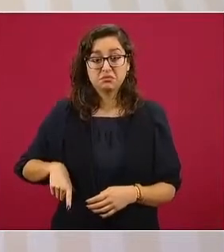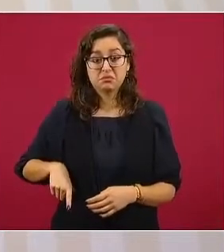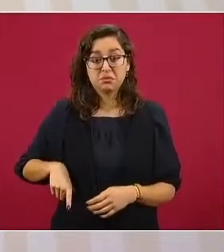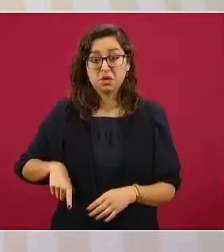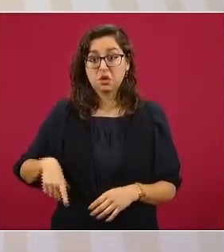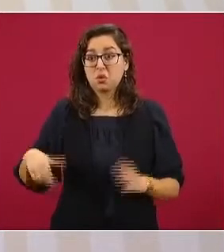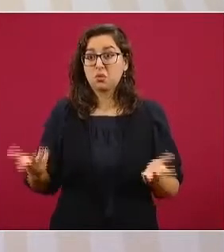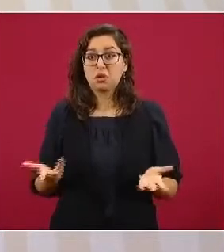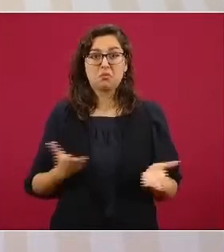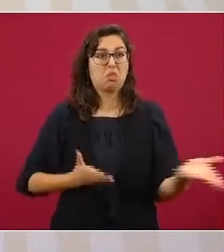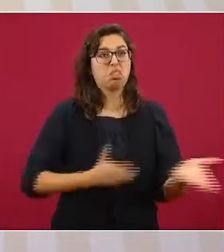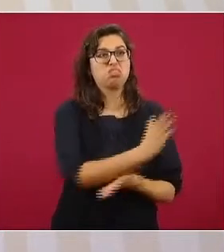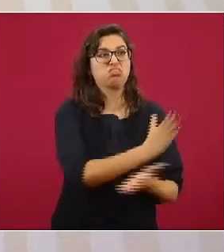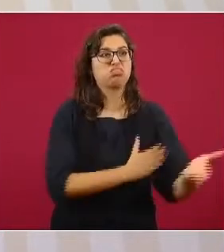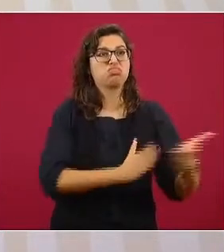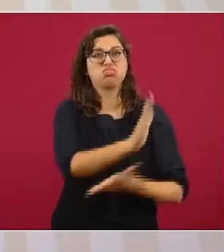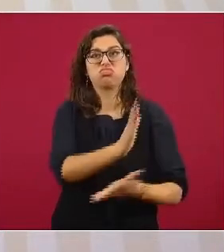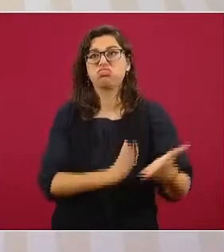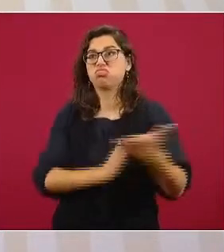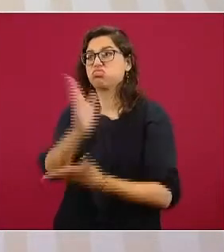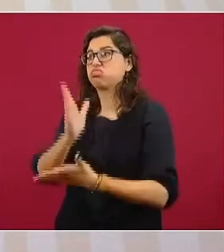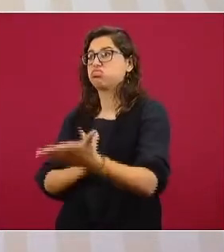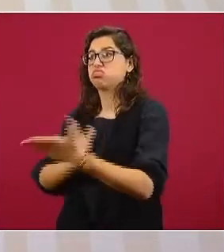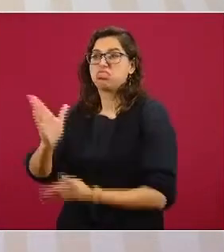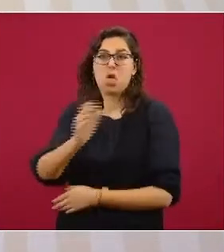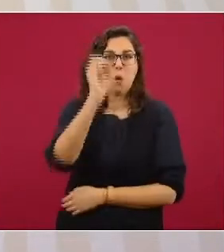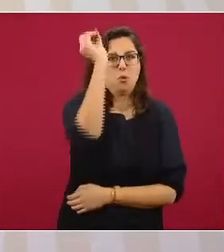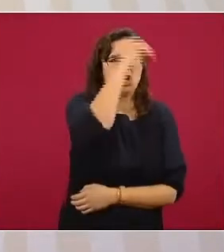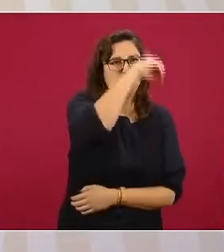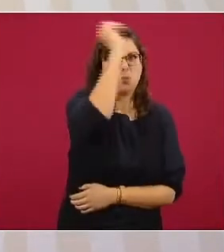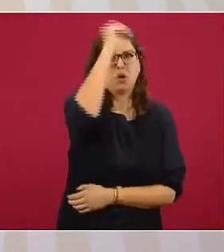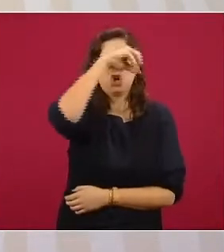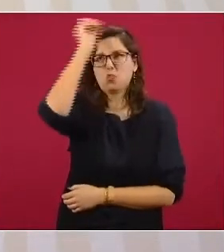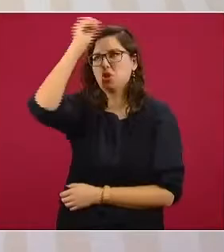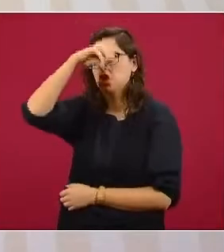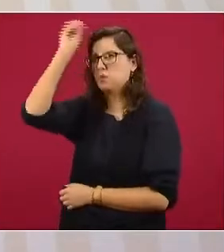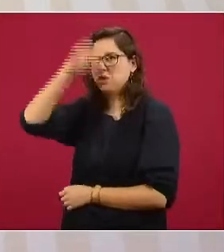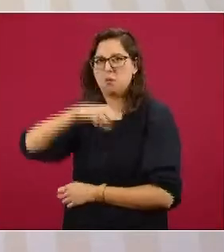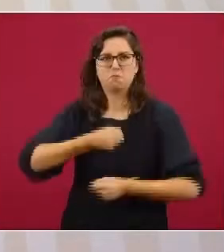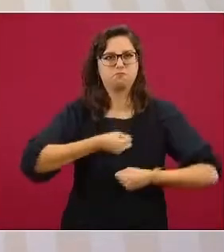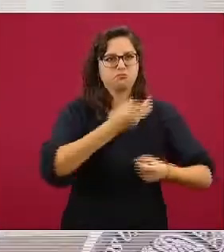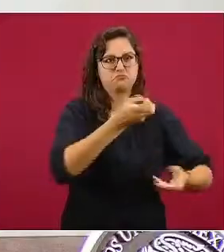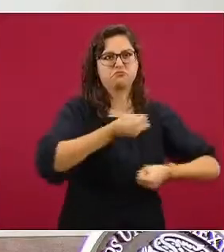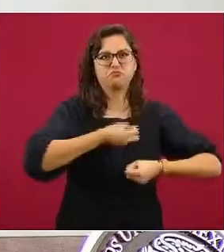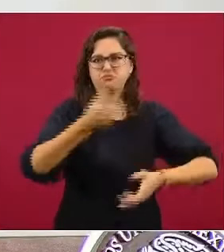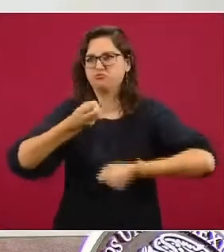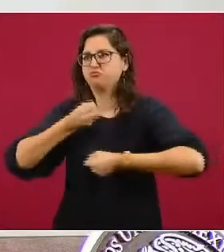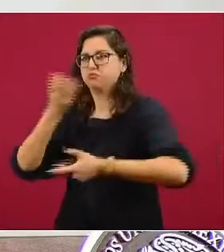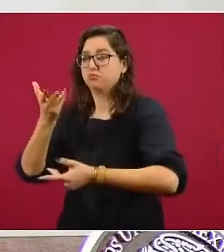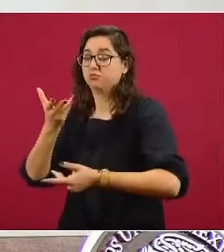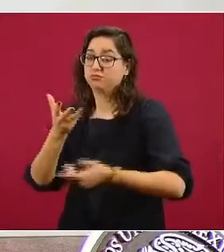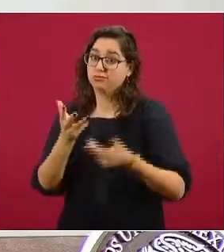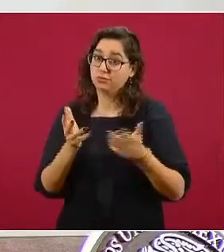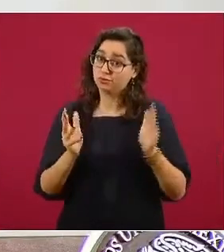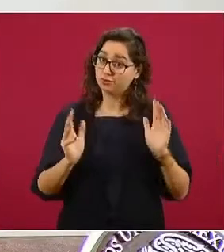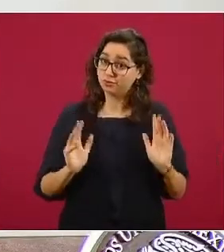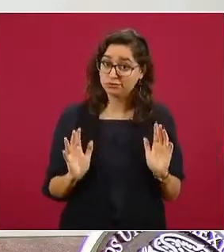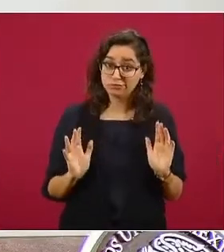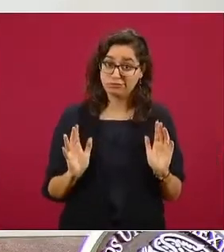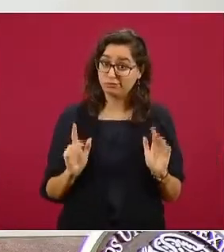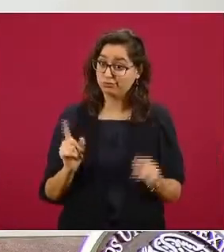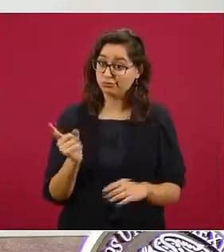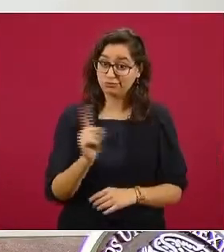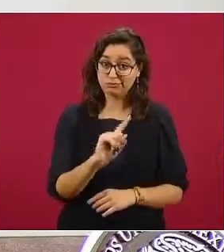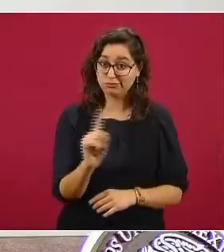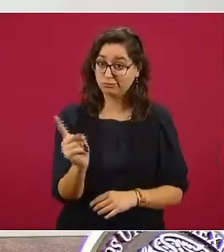opinara de todo cuando nosotros debemos de actuar